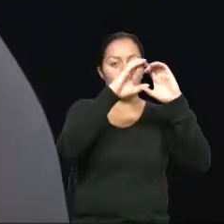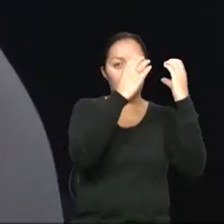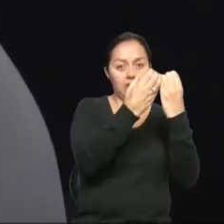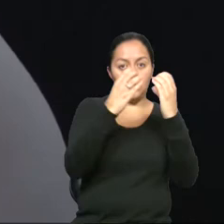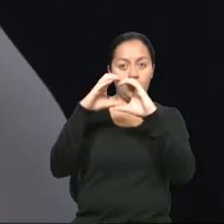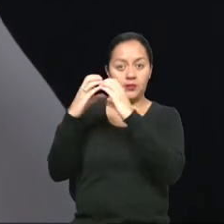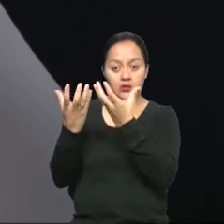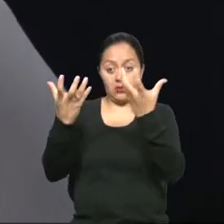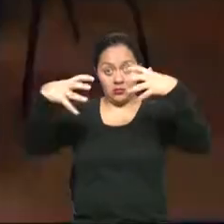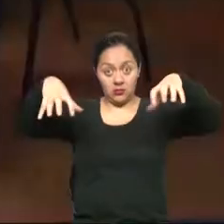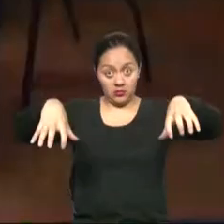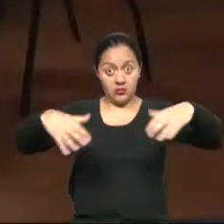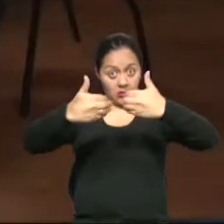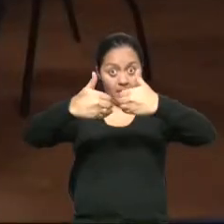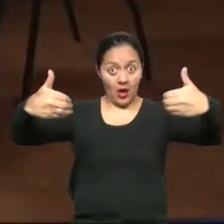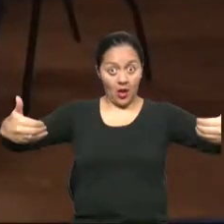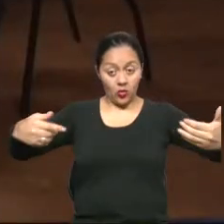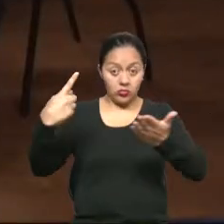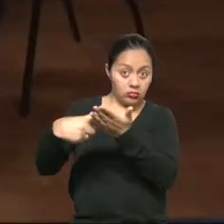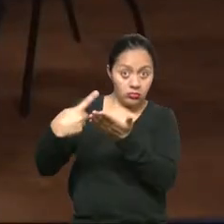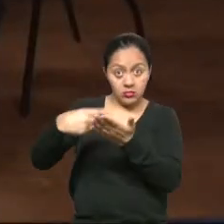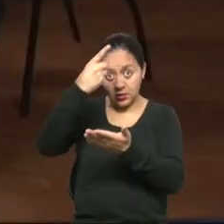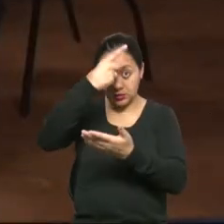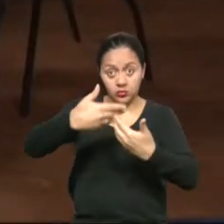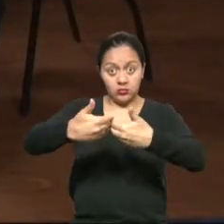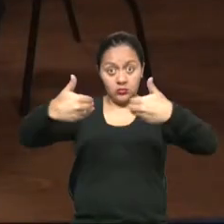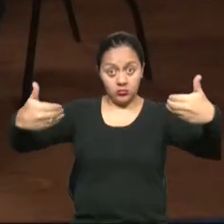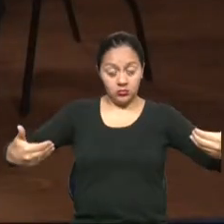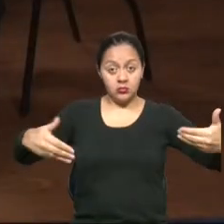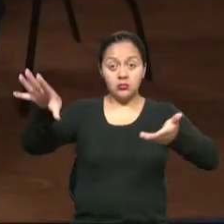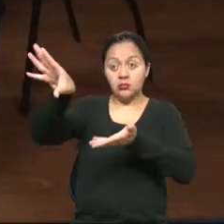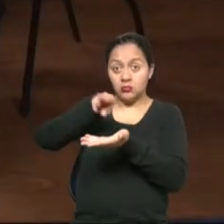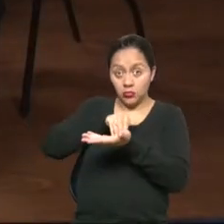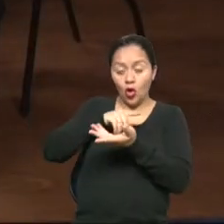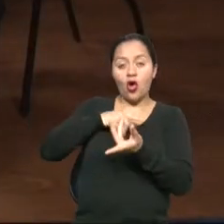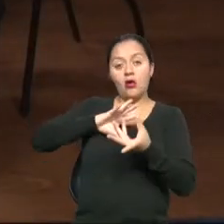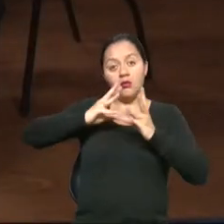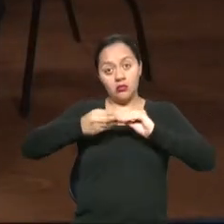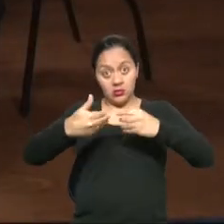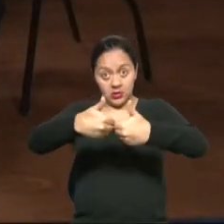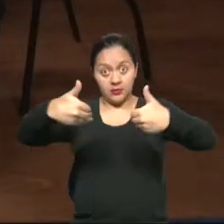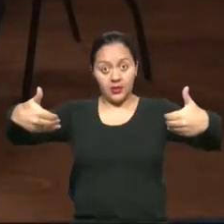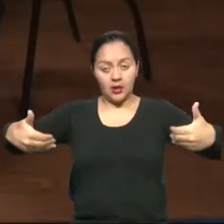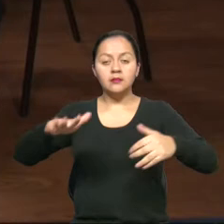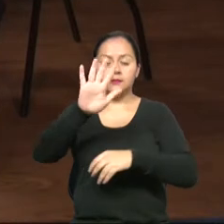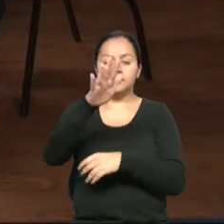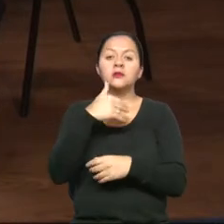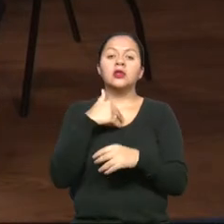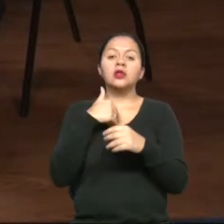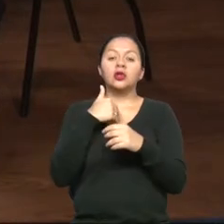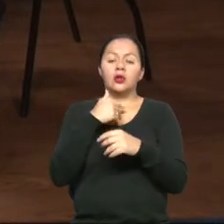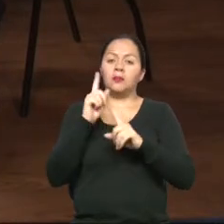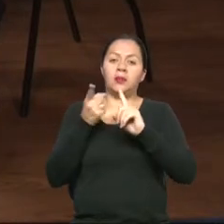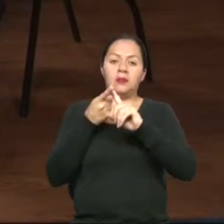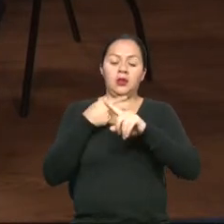para adaptar? Claro. Entonces, cuando nosotros tenemos... ¿Qué es lo primero que yo pido a un comité técnico? Es, ¿ya existe en el mundo?